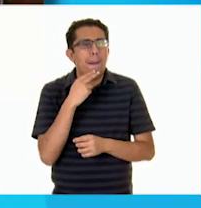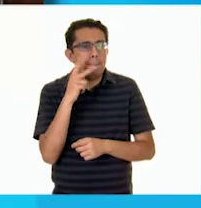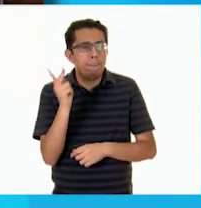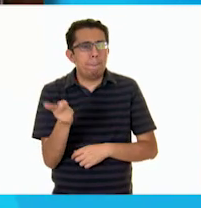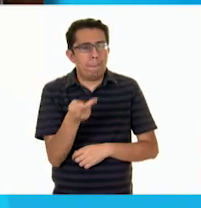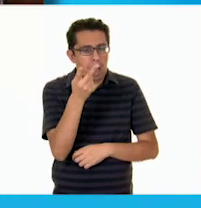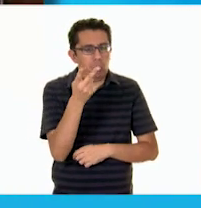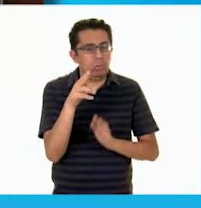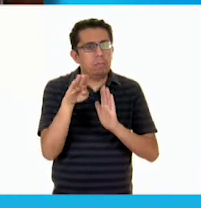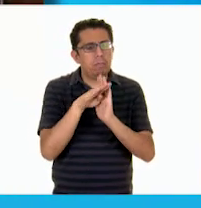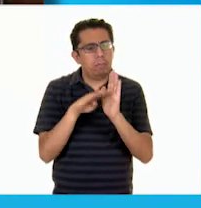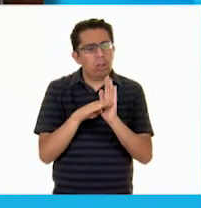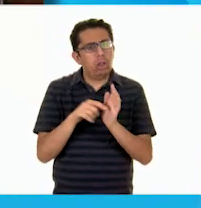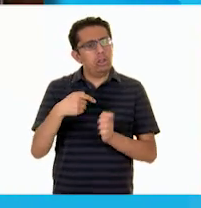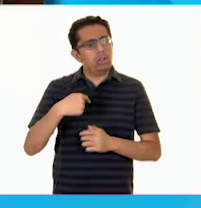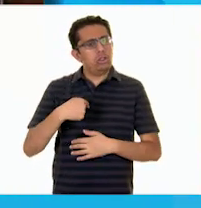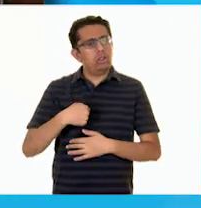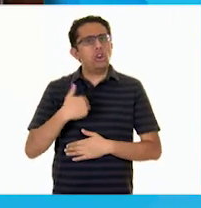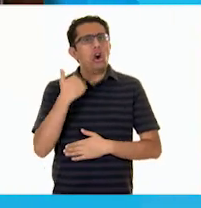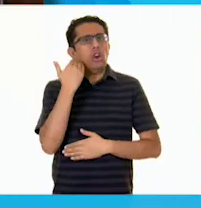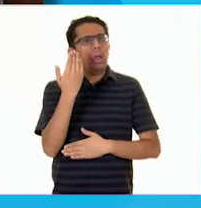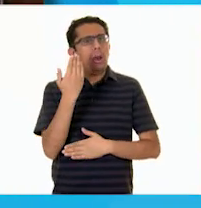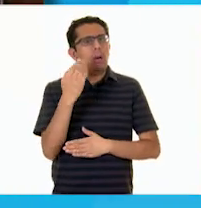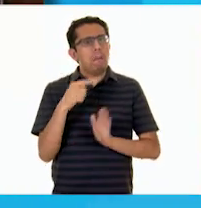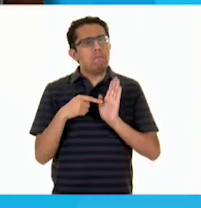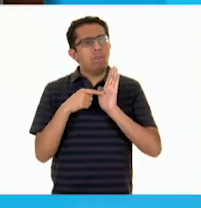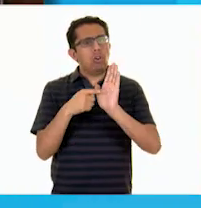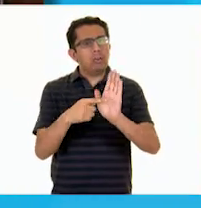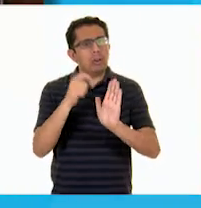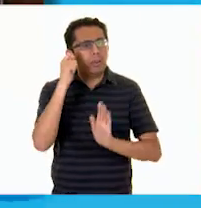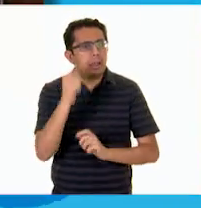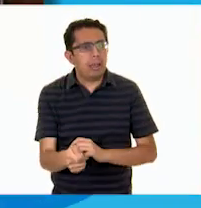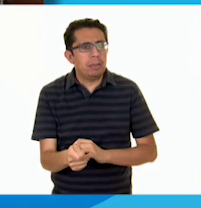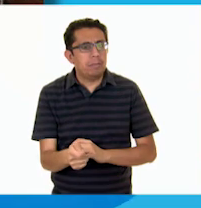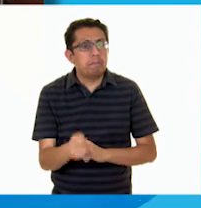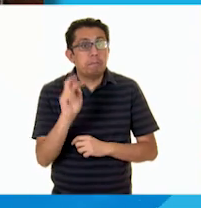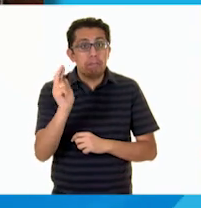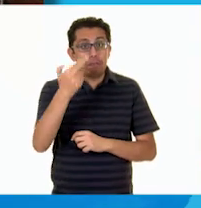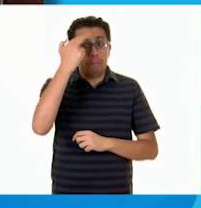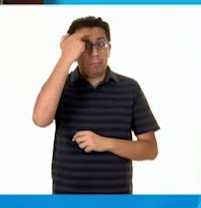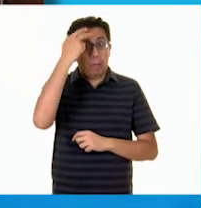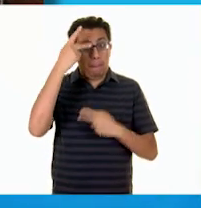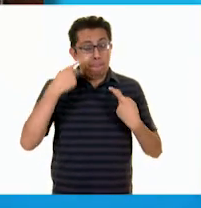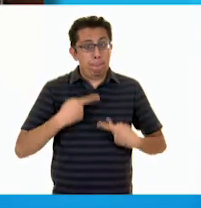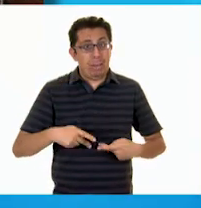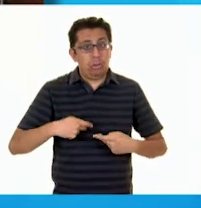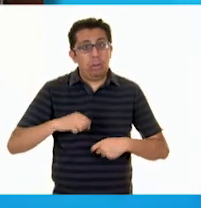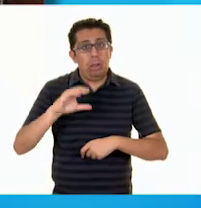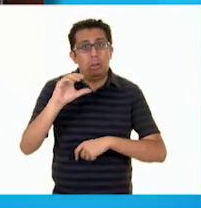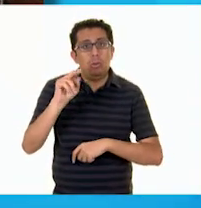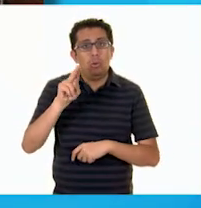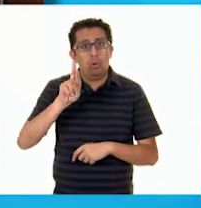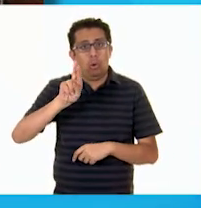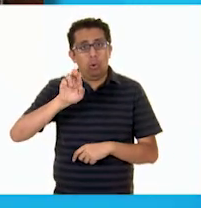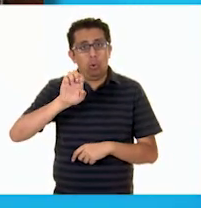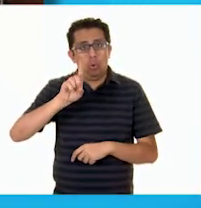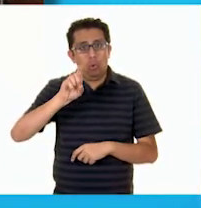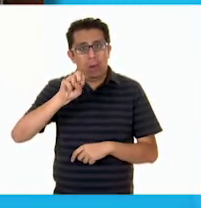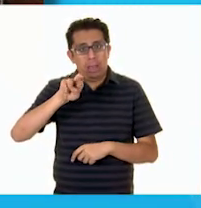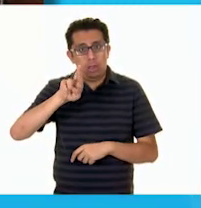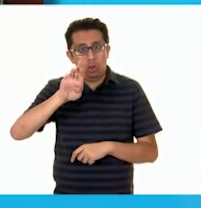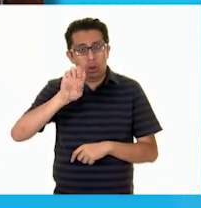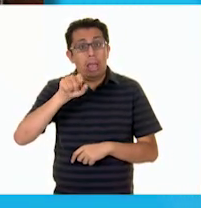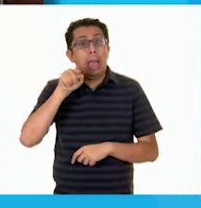¿Qué quiero mostrarle al público que visitará mi museo? Recordemos, los curadores son especialistas en el tema o